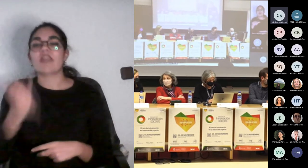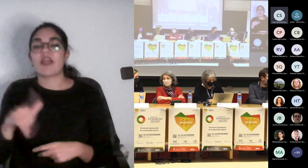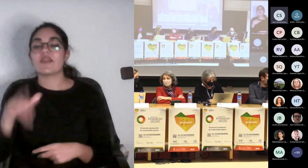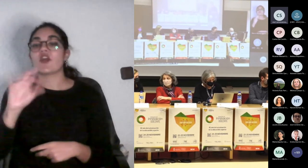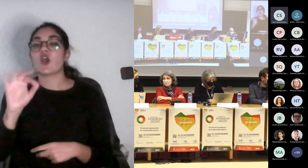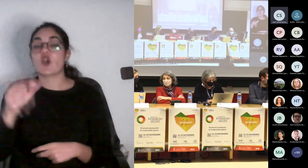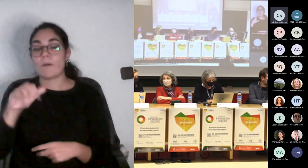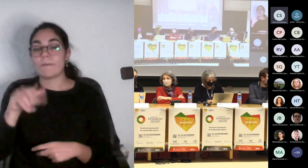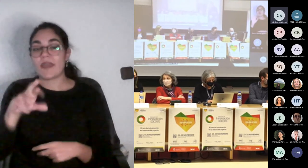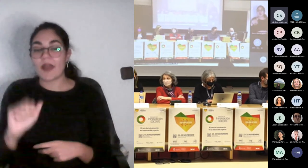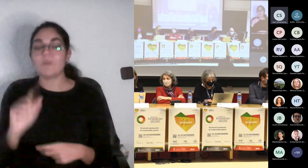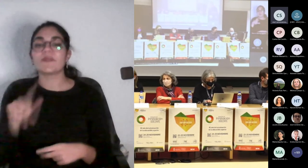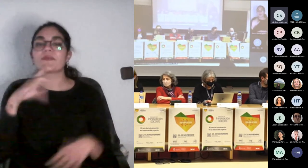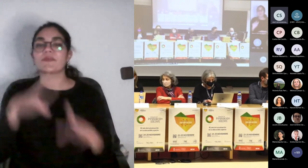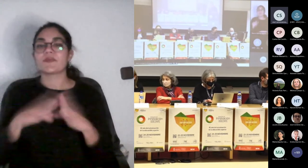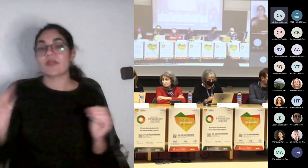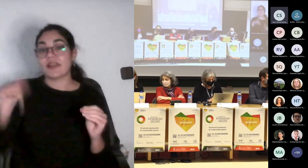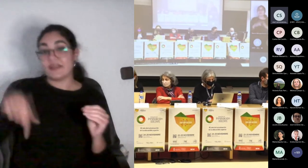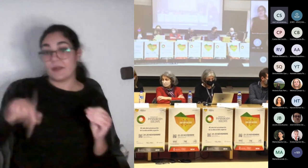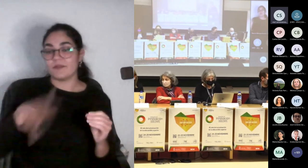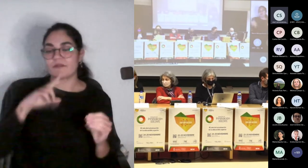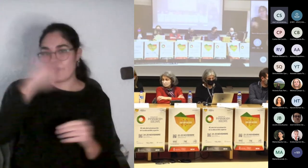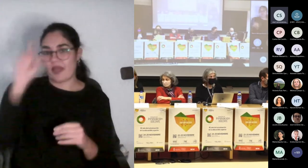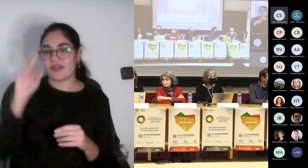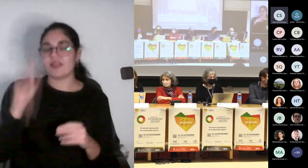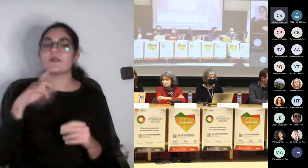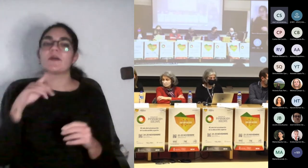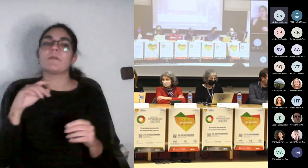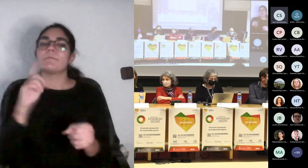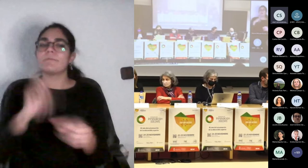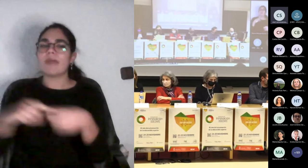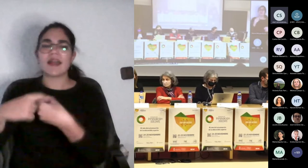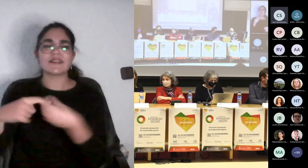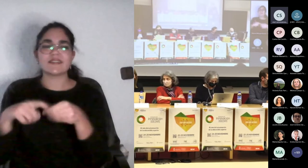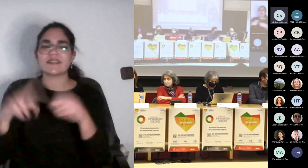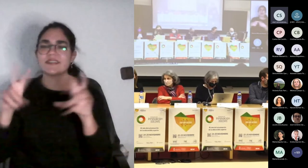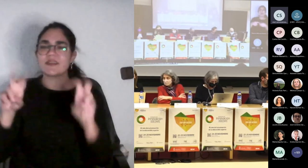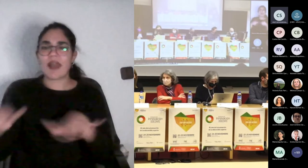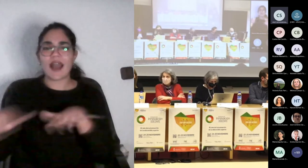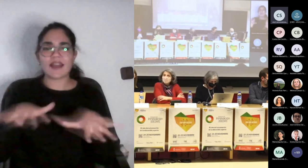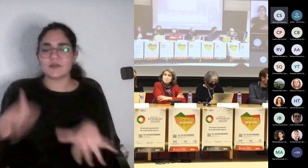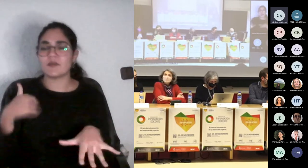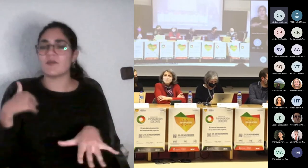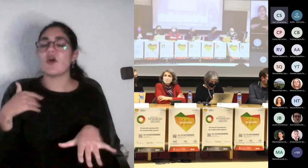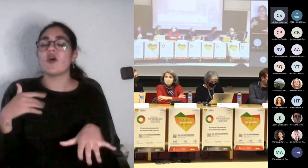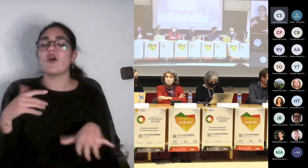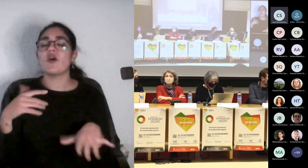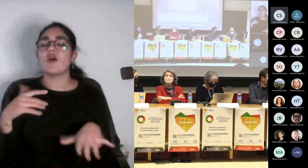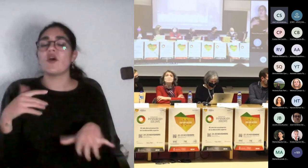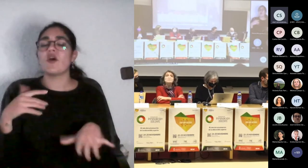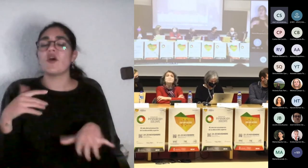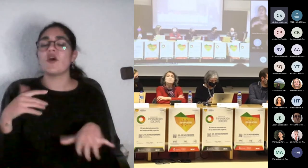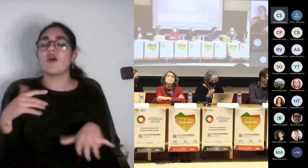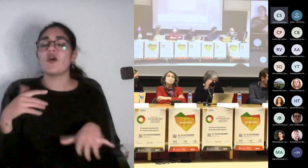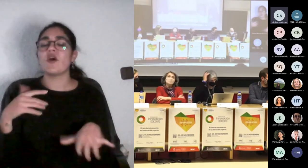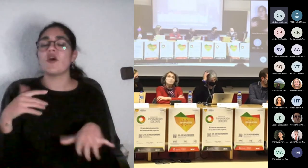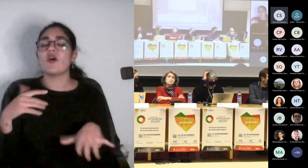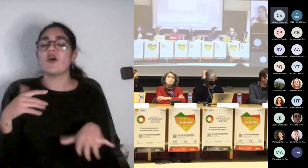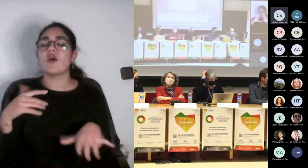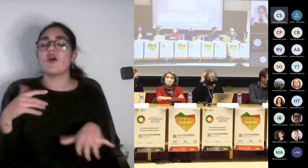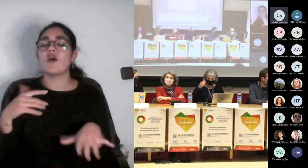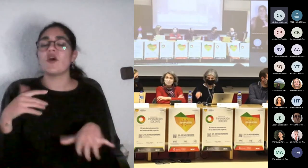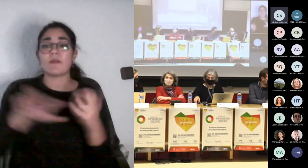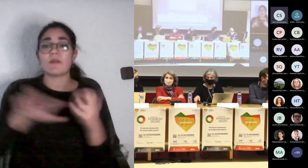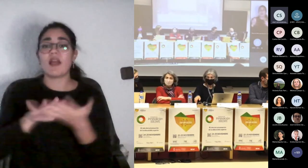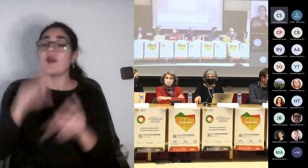la Universidad Complutense de Madrid, que ha liderado y participado en proyectos sobre el activismo digital feminista, las representaciones de la prostitución y la